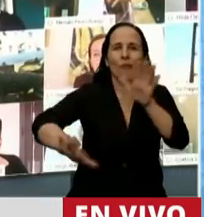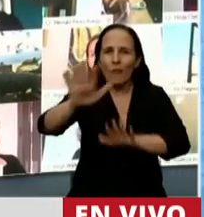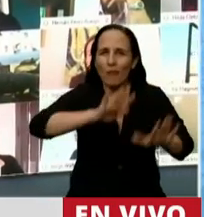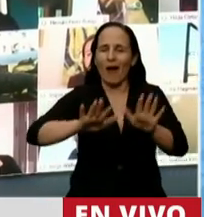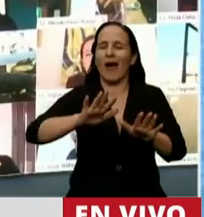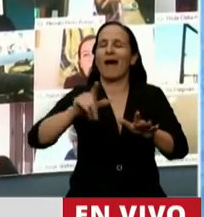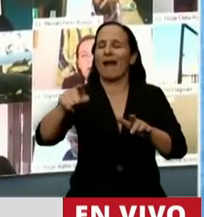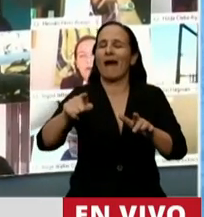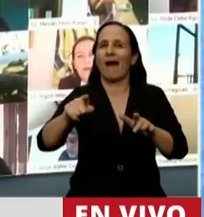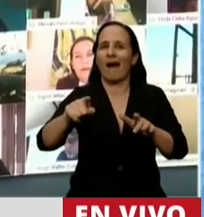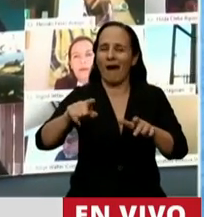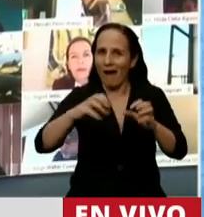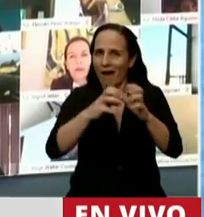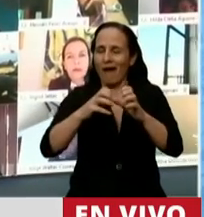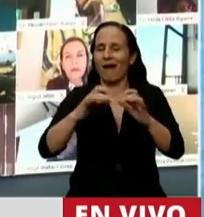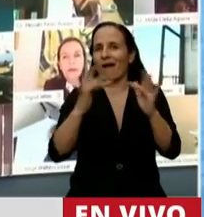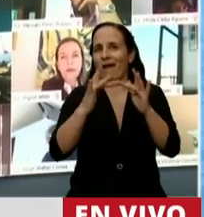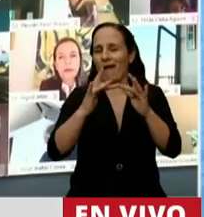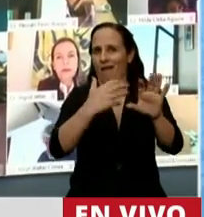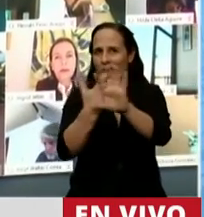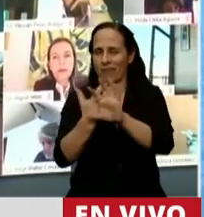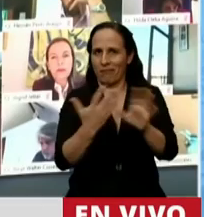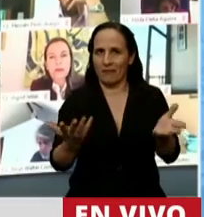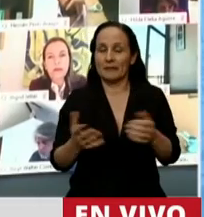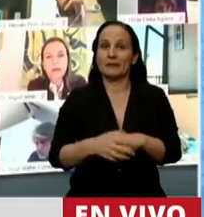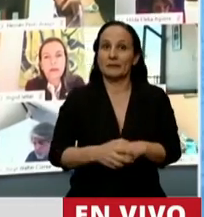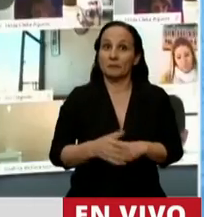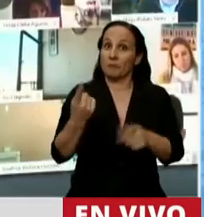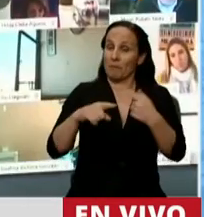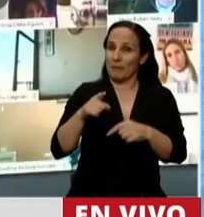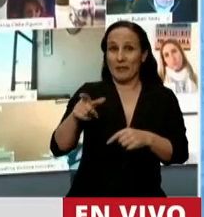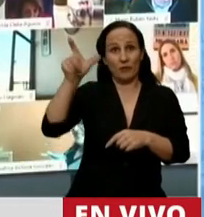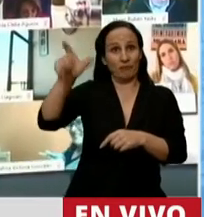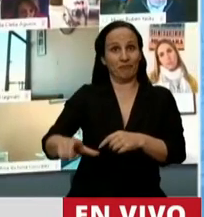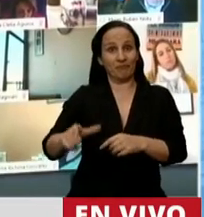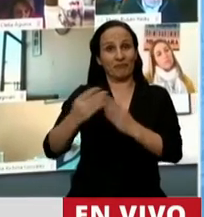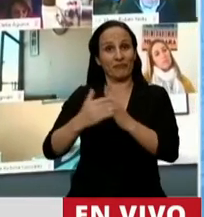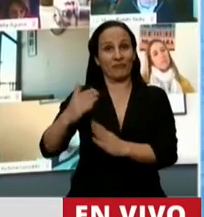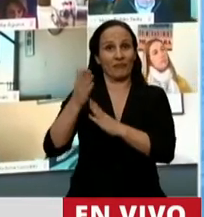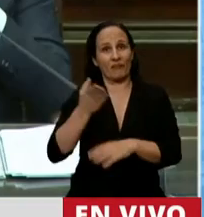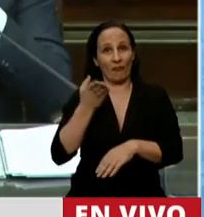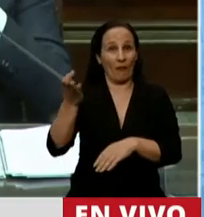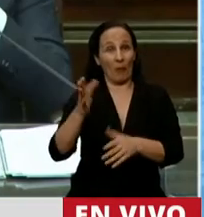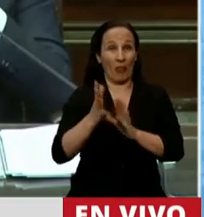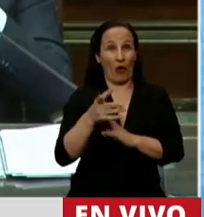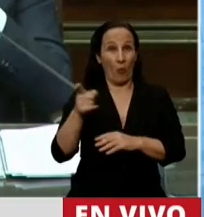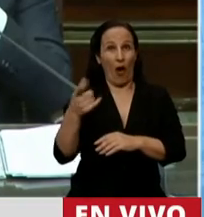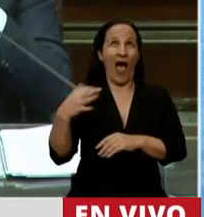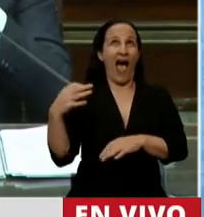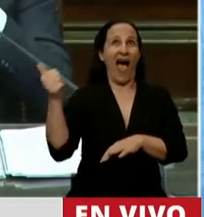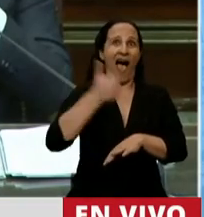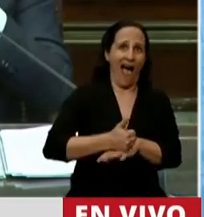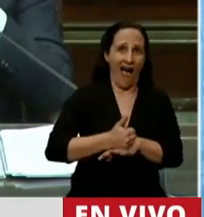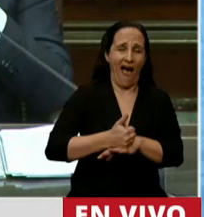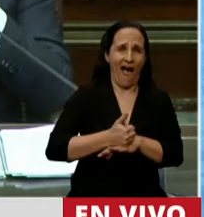sesiones remotas. Pero resulta que al jefe de gabinete se lo mide con otra vara, se le pasa lista y se le dice que